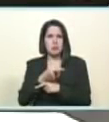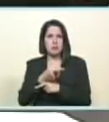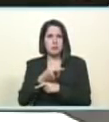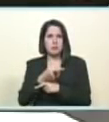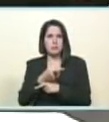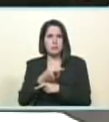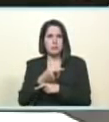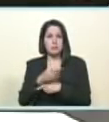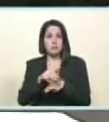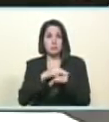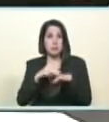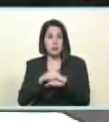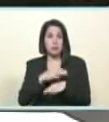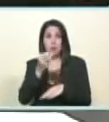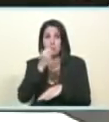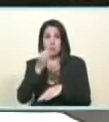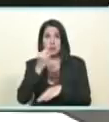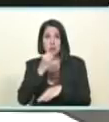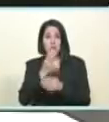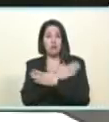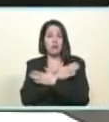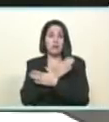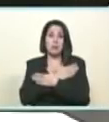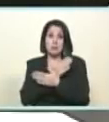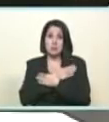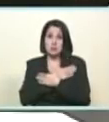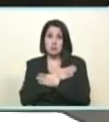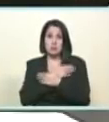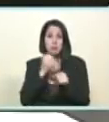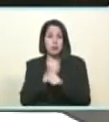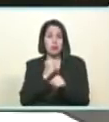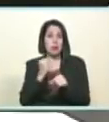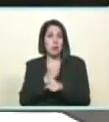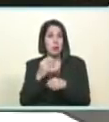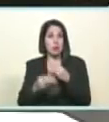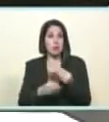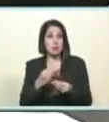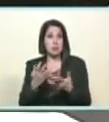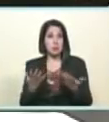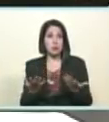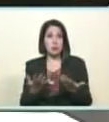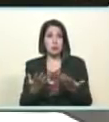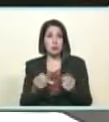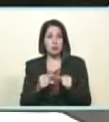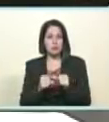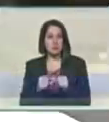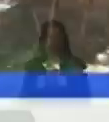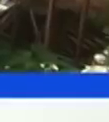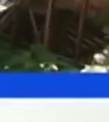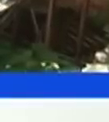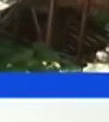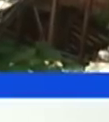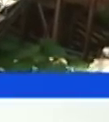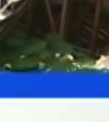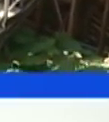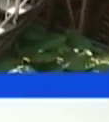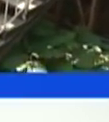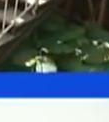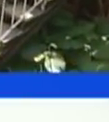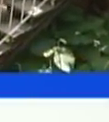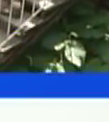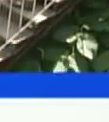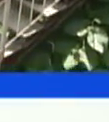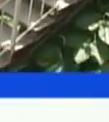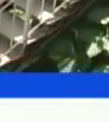ministro de alimentación camarada los felicito por la labor que usted está haciendo siga con la entrega la disciplina la